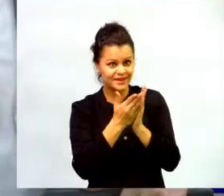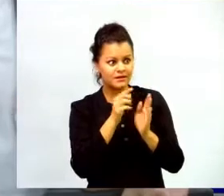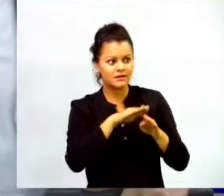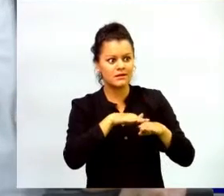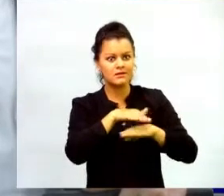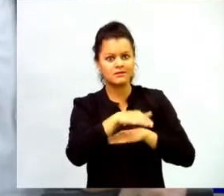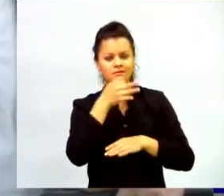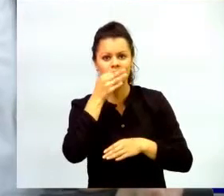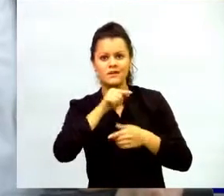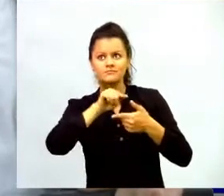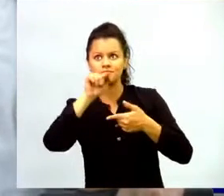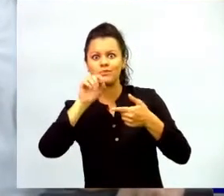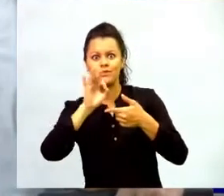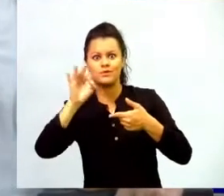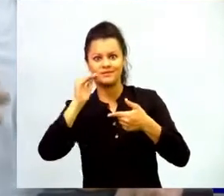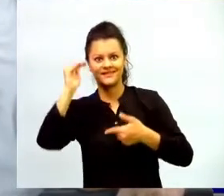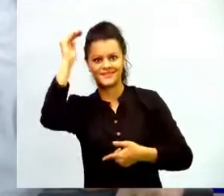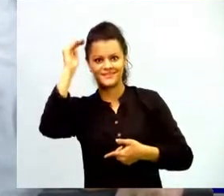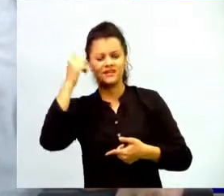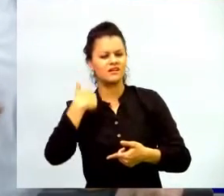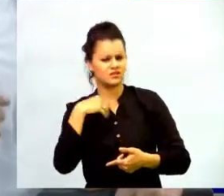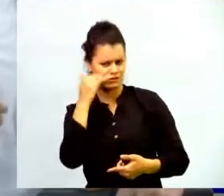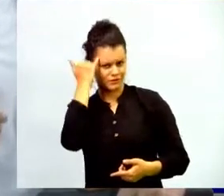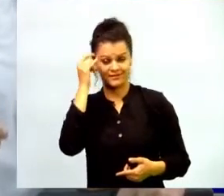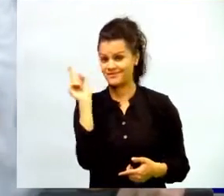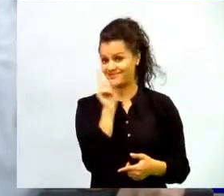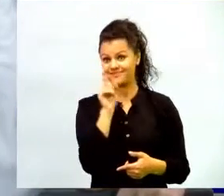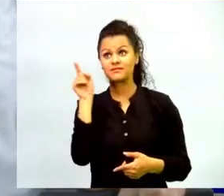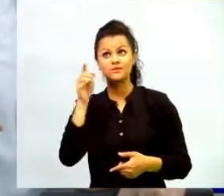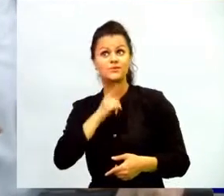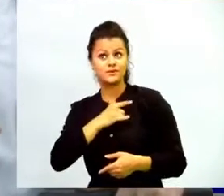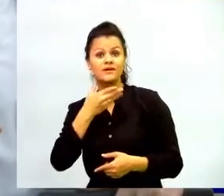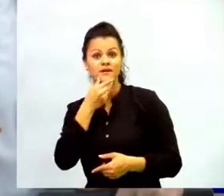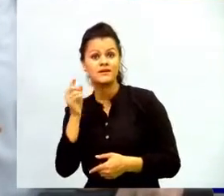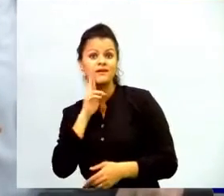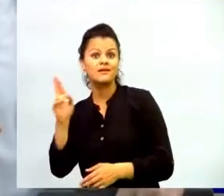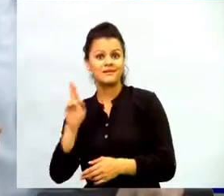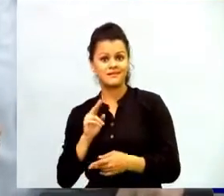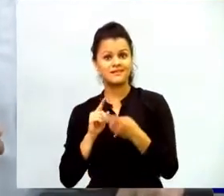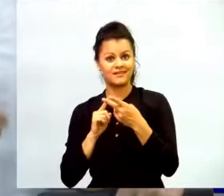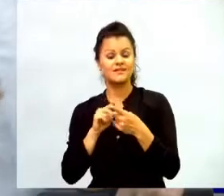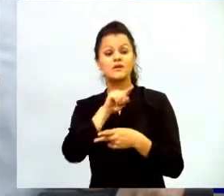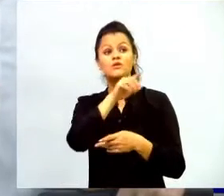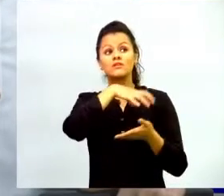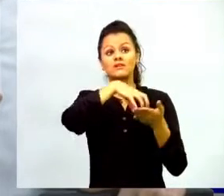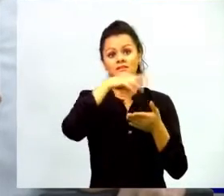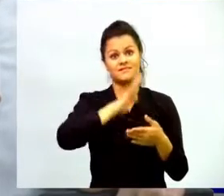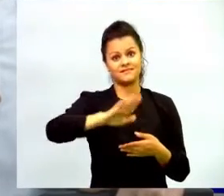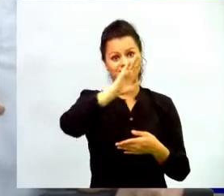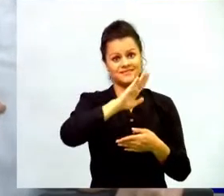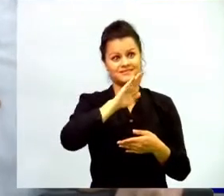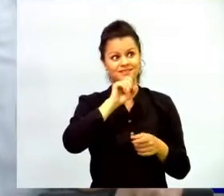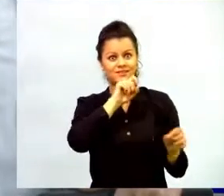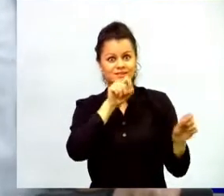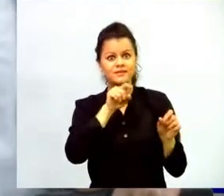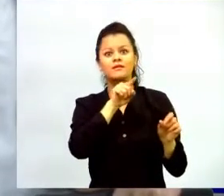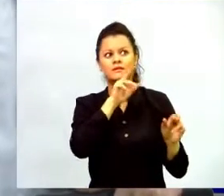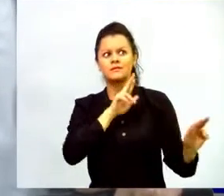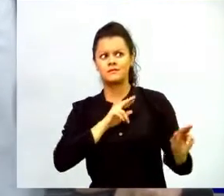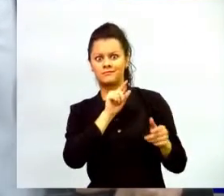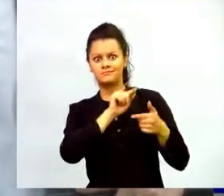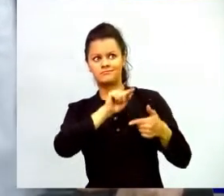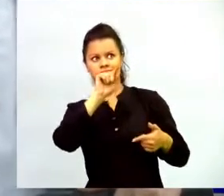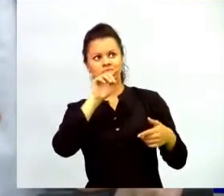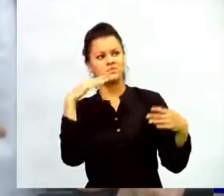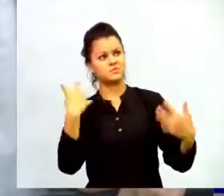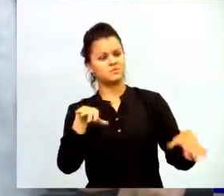2010 la universidad de los Andes lo dijo en el 2015 el año pasado el Centro Nacional de Consultoría y seguimos trabajando seguimos trabajando